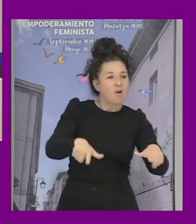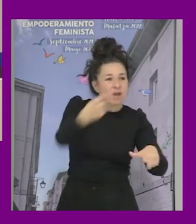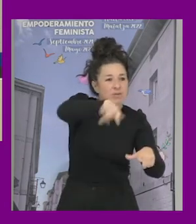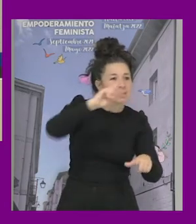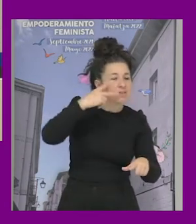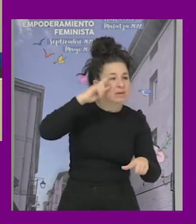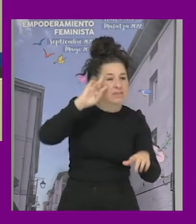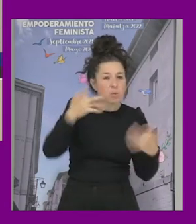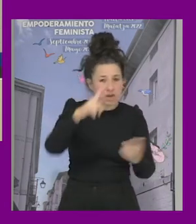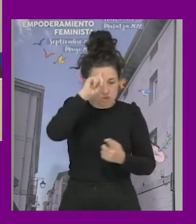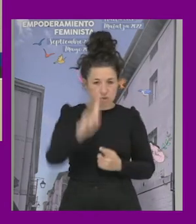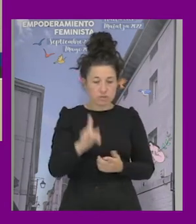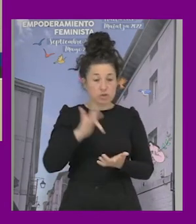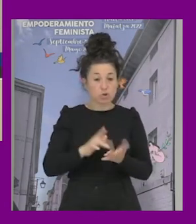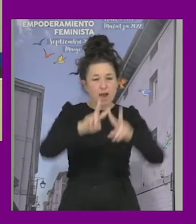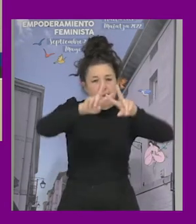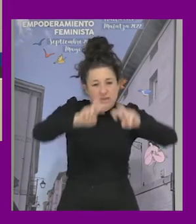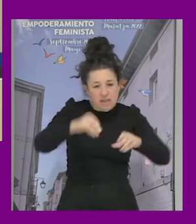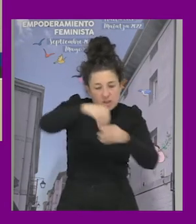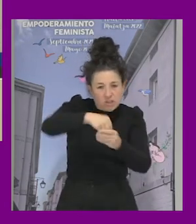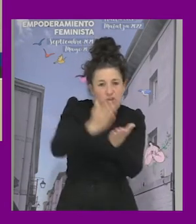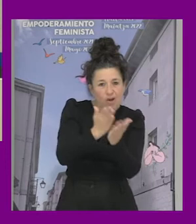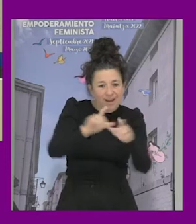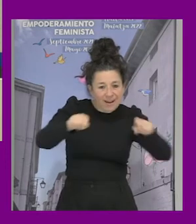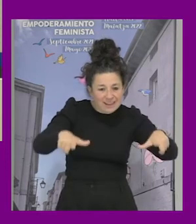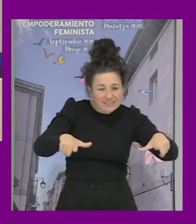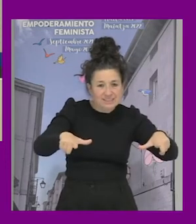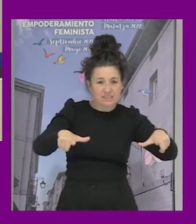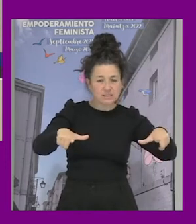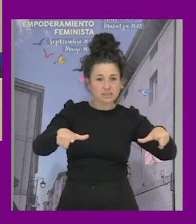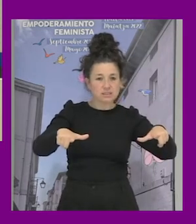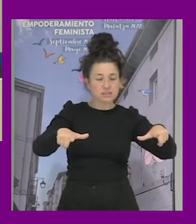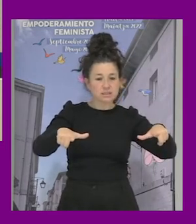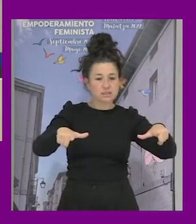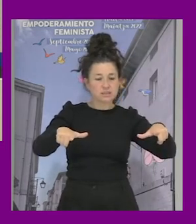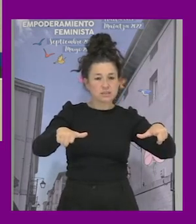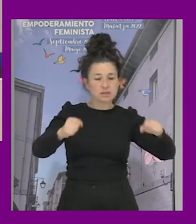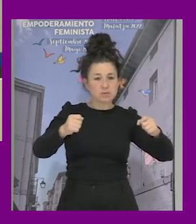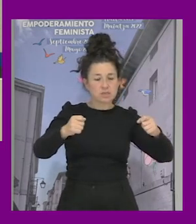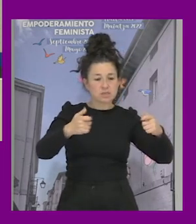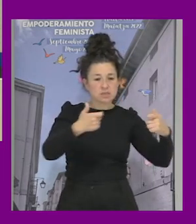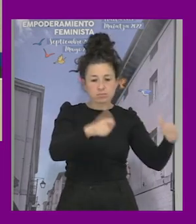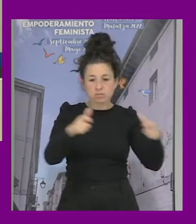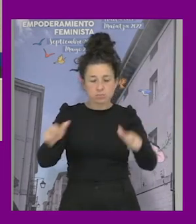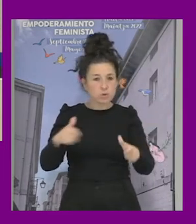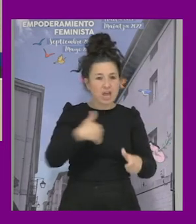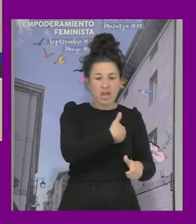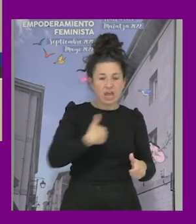vuestra experiencia pero cuando hemos hecho también investigación en aulas es de repente que te ubiquen en género y ya está es que ya no hay